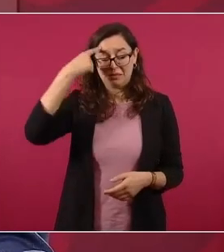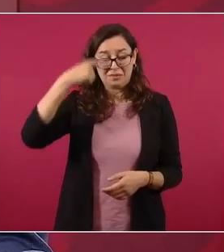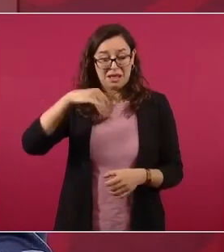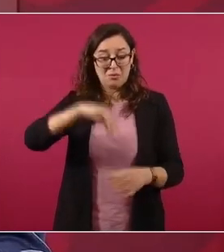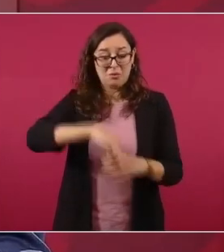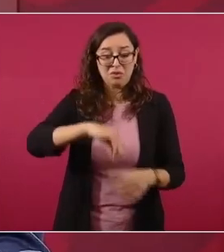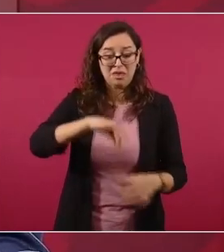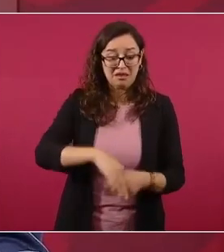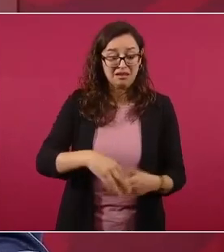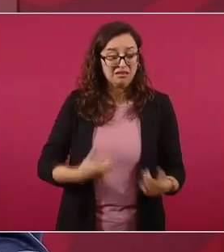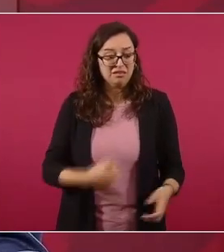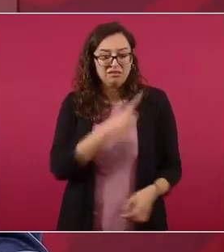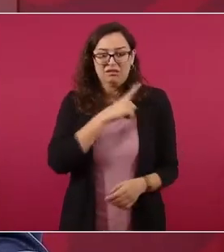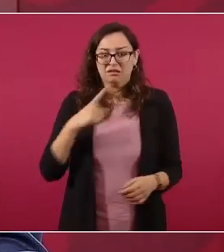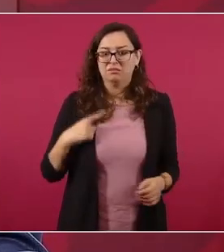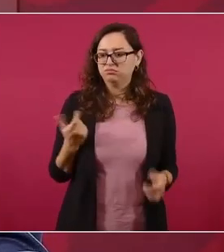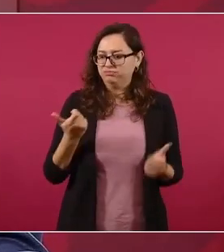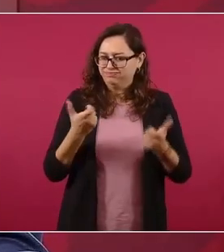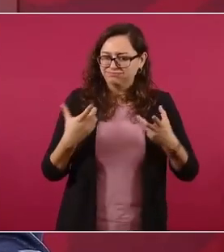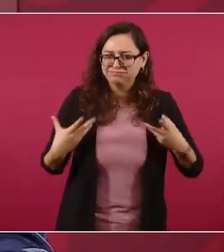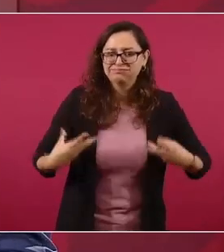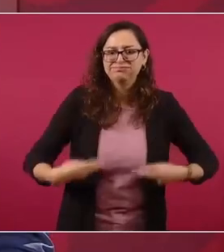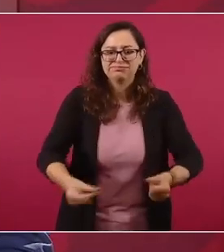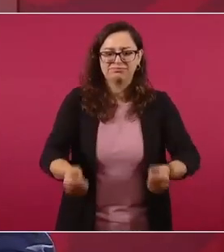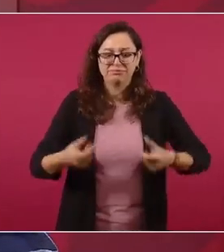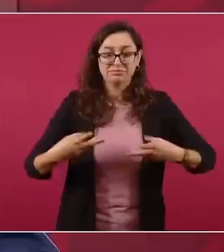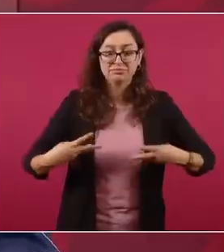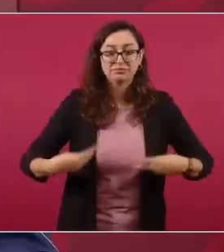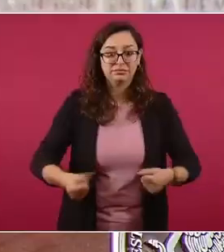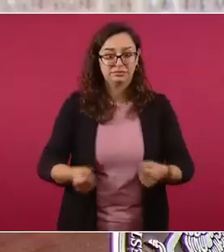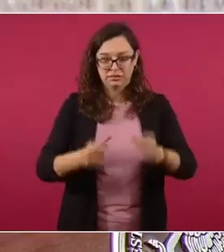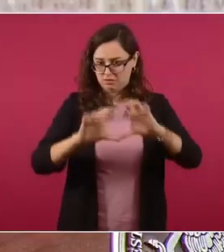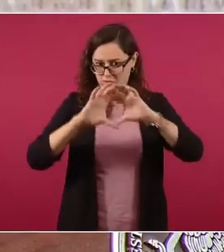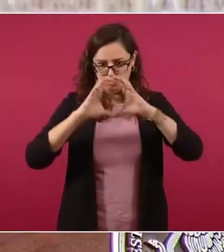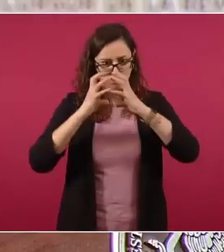de todo el mundo.